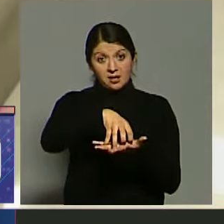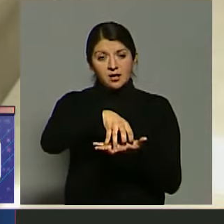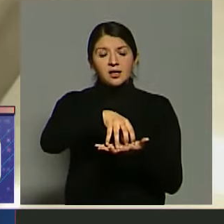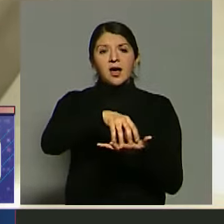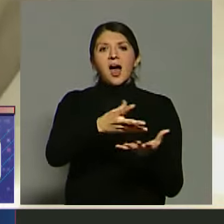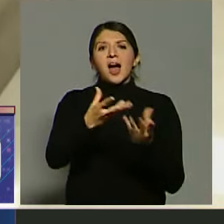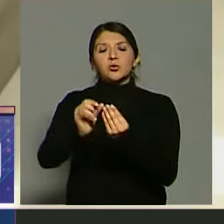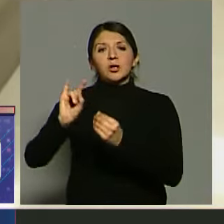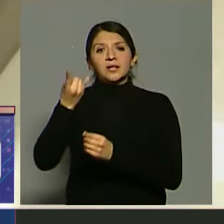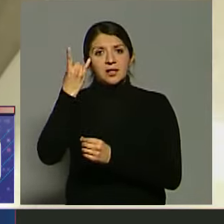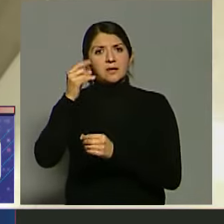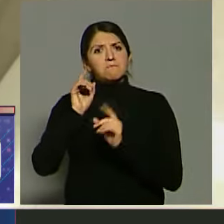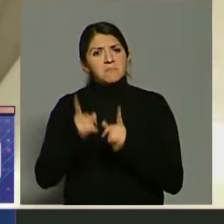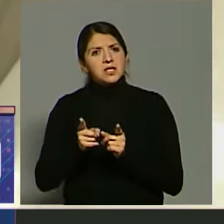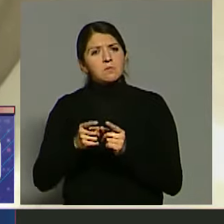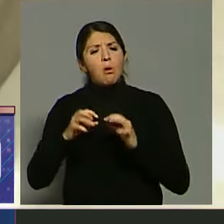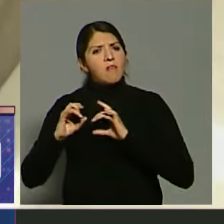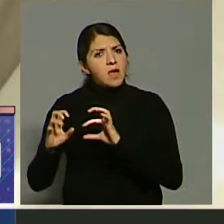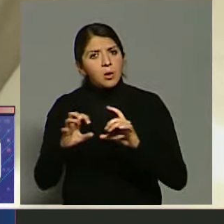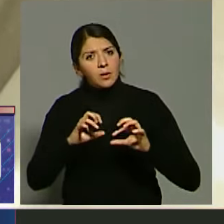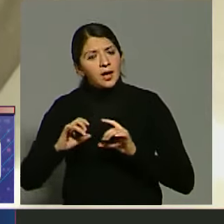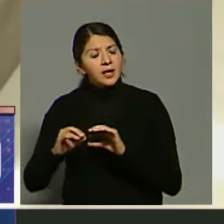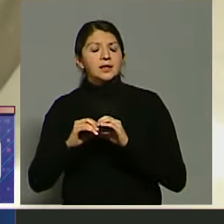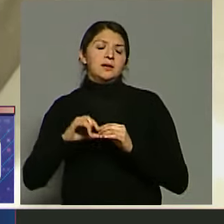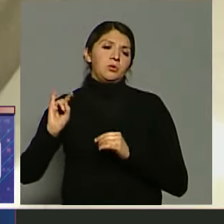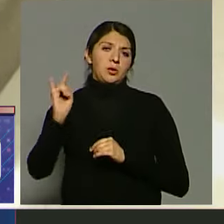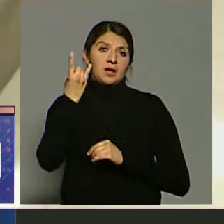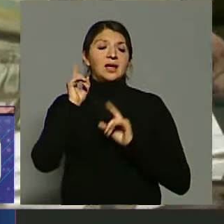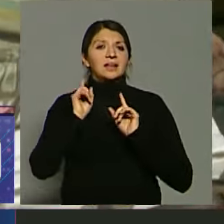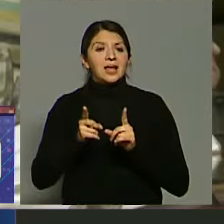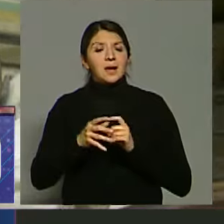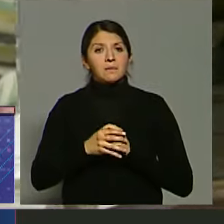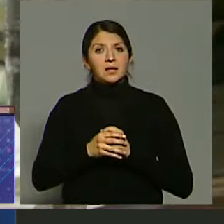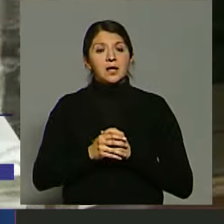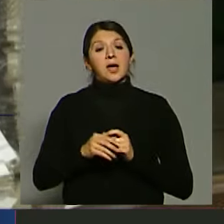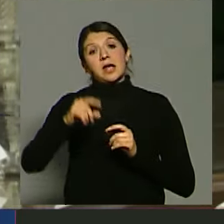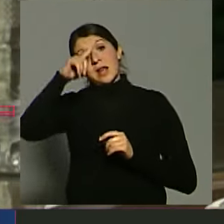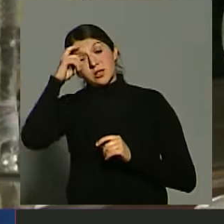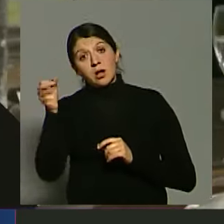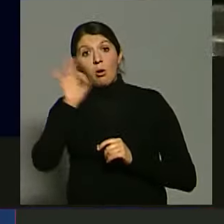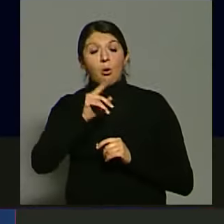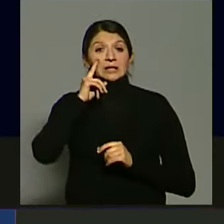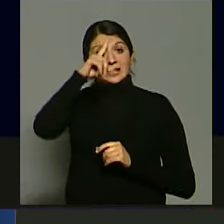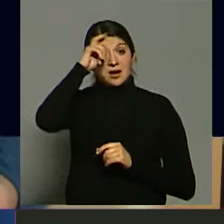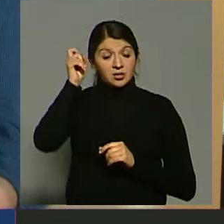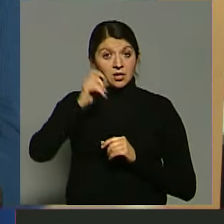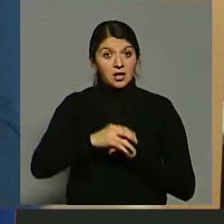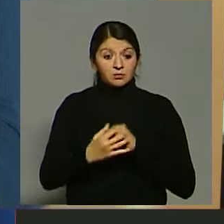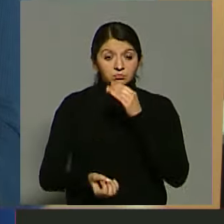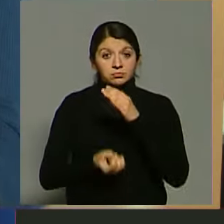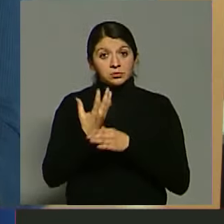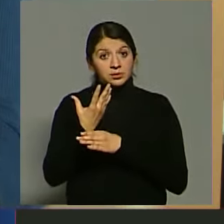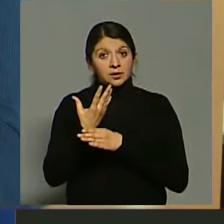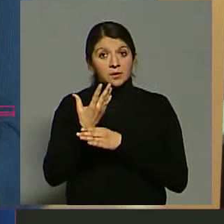debatir sobre esta temática y gestionar a nivel nacional e internacional posibles y variedad